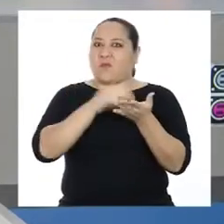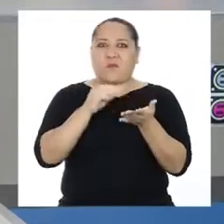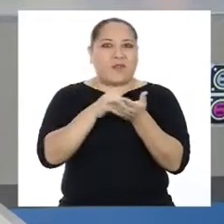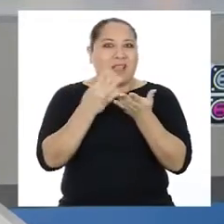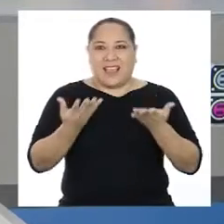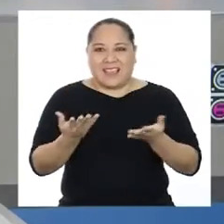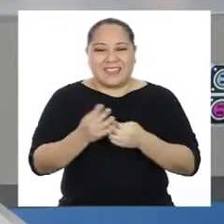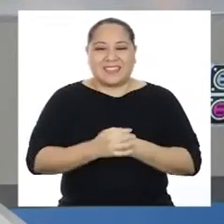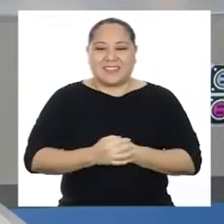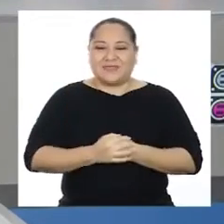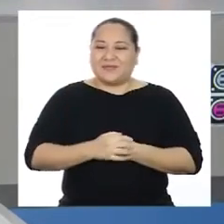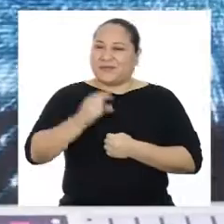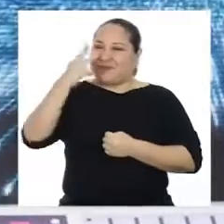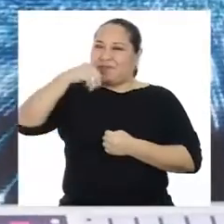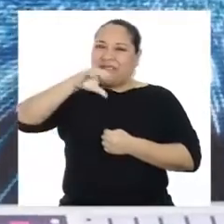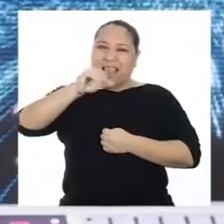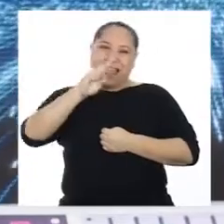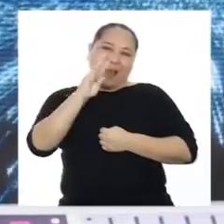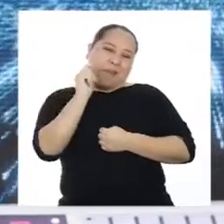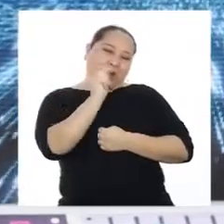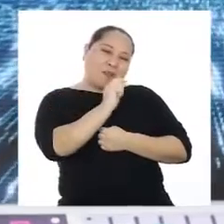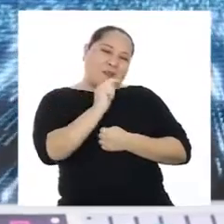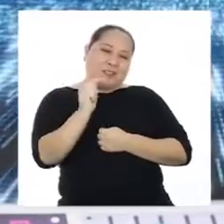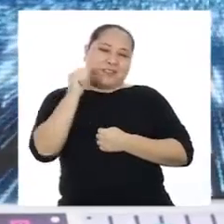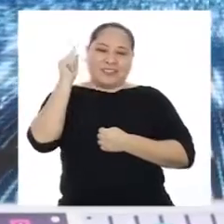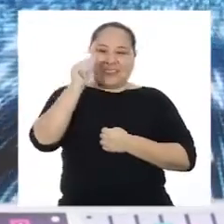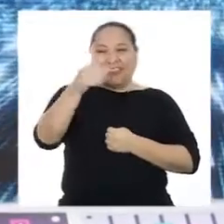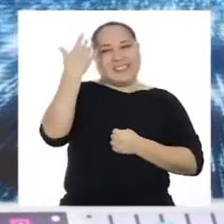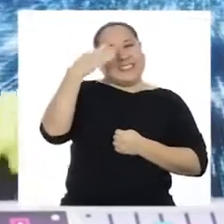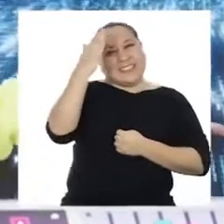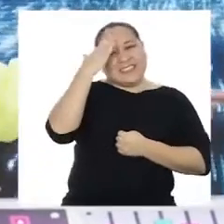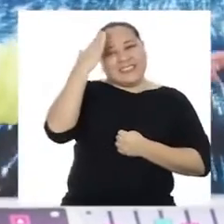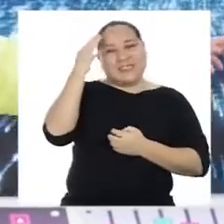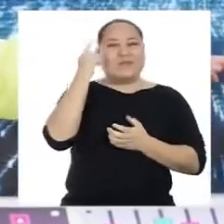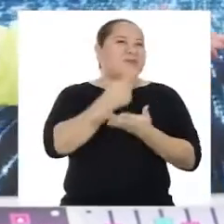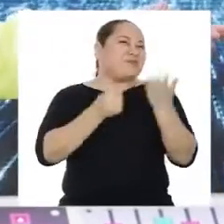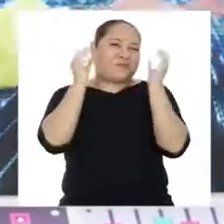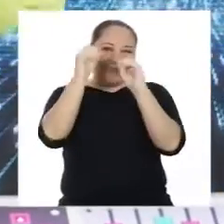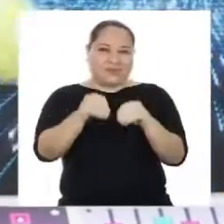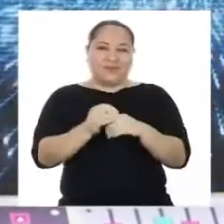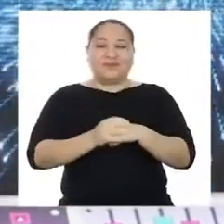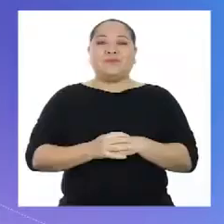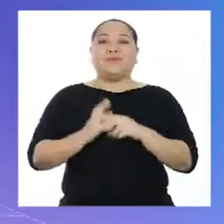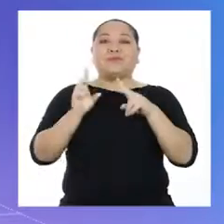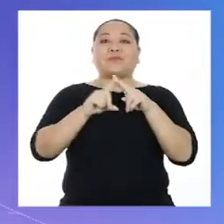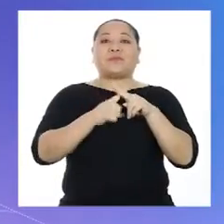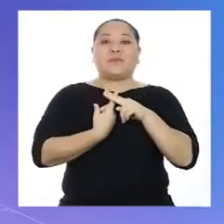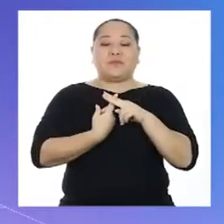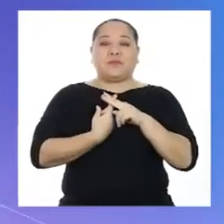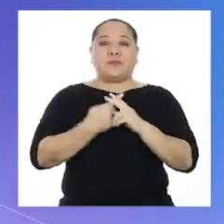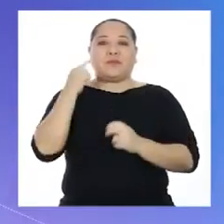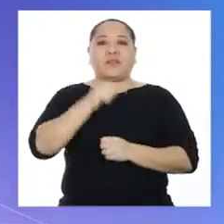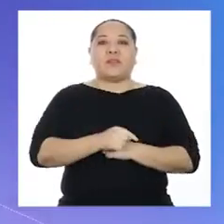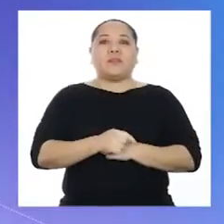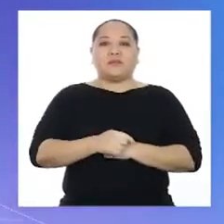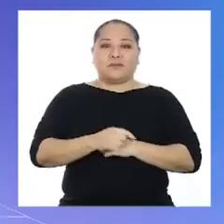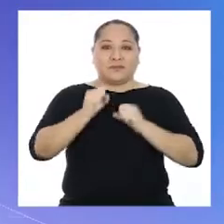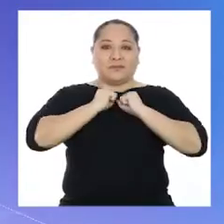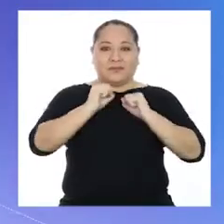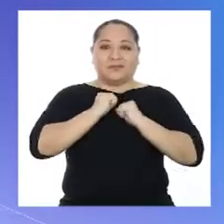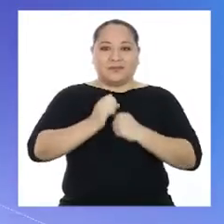esperemos más. Macabot, tú ya sabes qué poner. Iniciando,